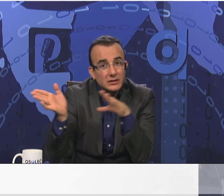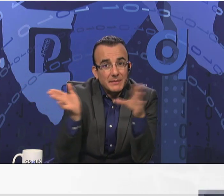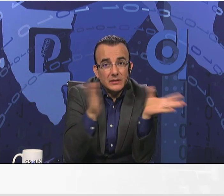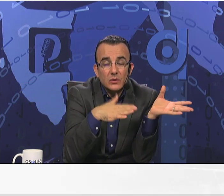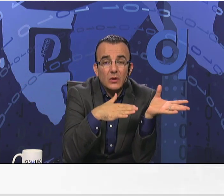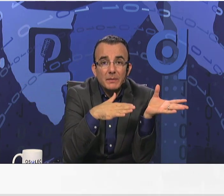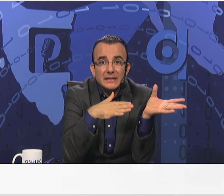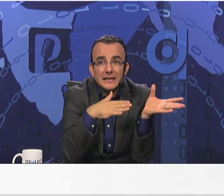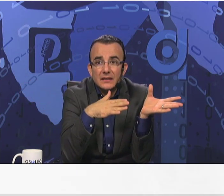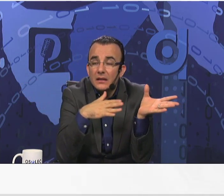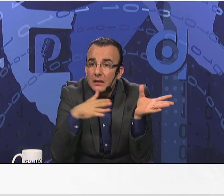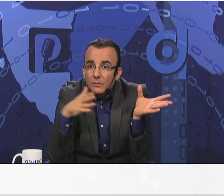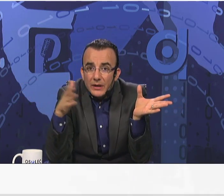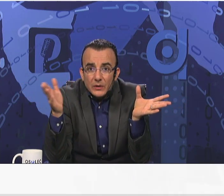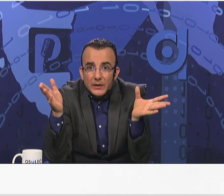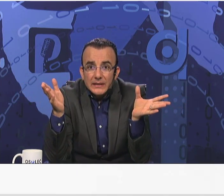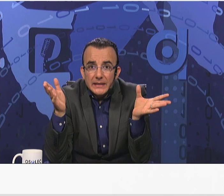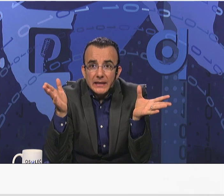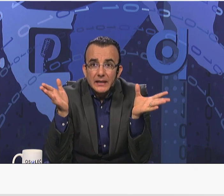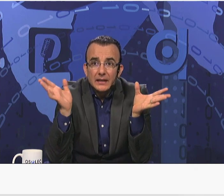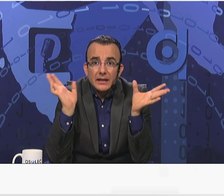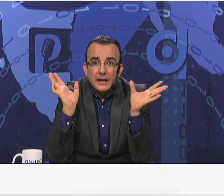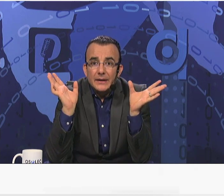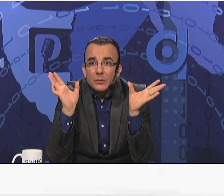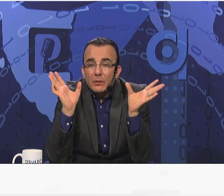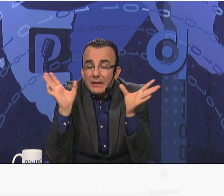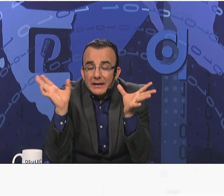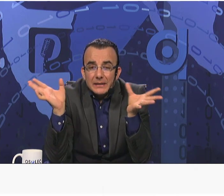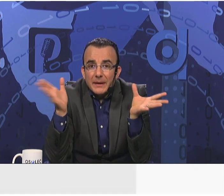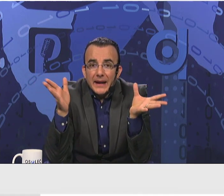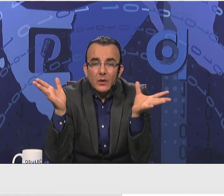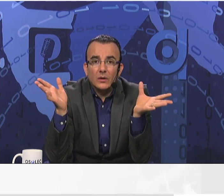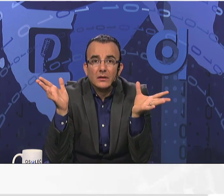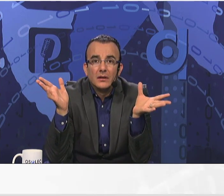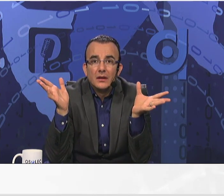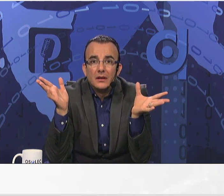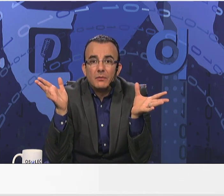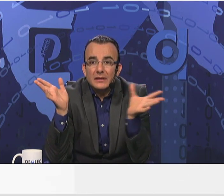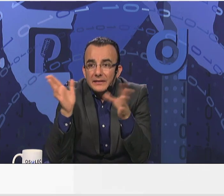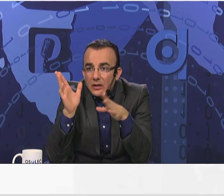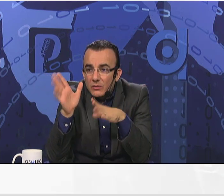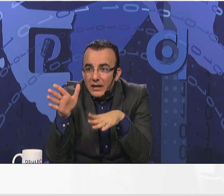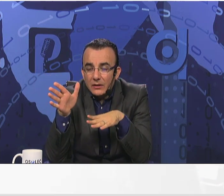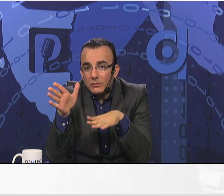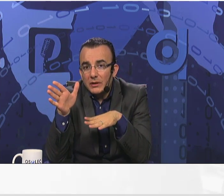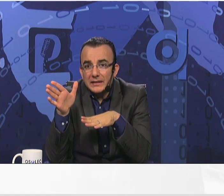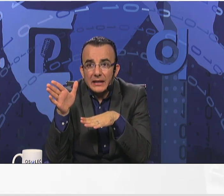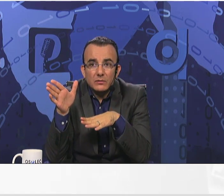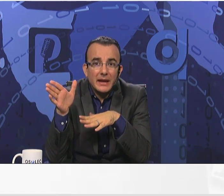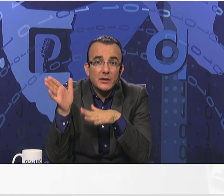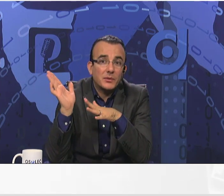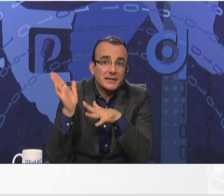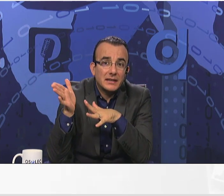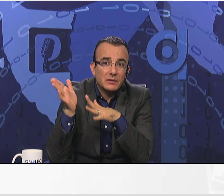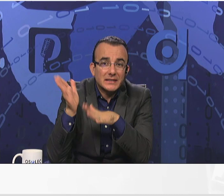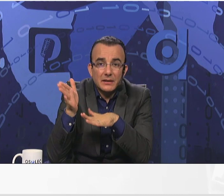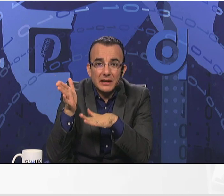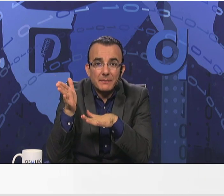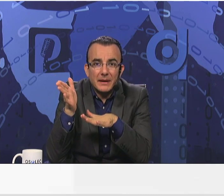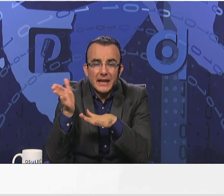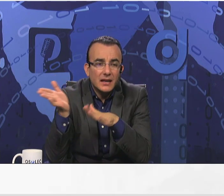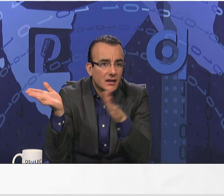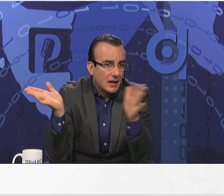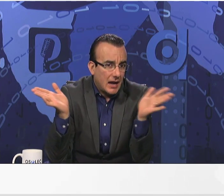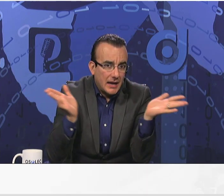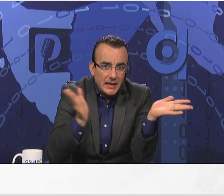pero los demás son golpistas. Bueno, es decir, no puede barrer parejo. Porque sí como un error puede tener un medio, puede tener una hazaña,